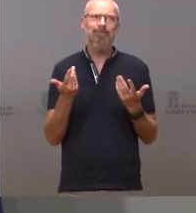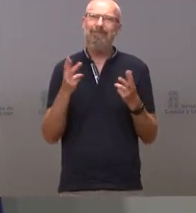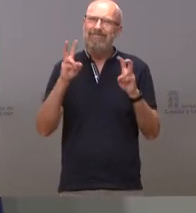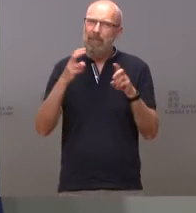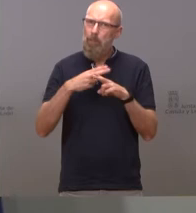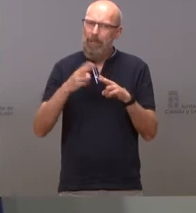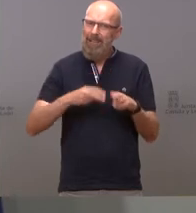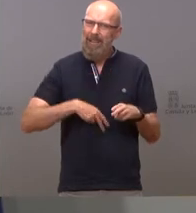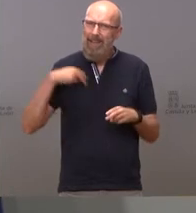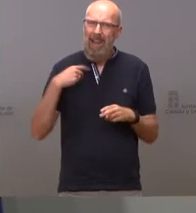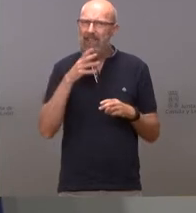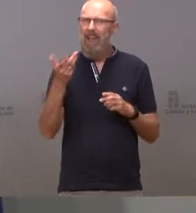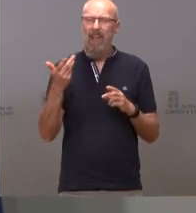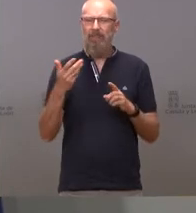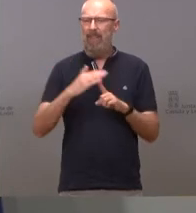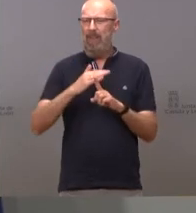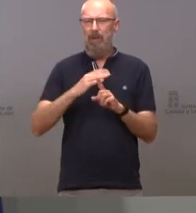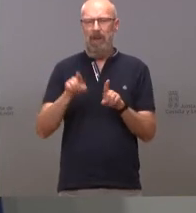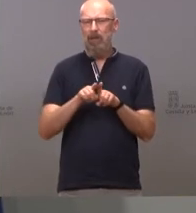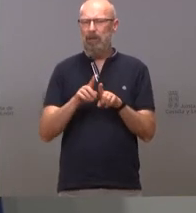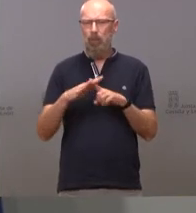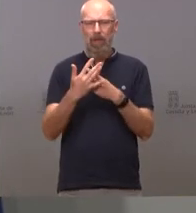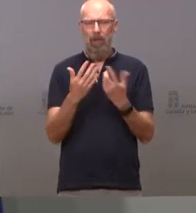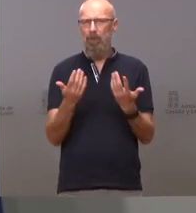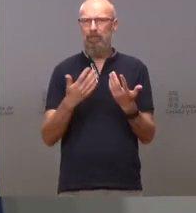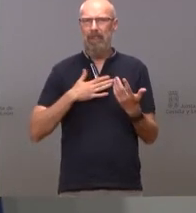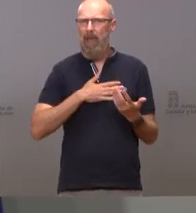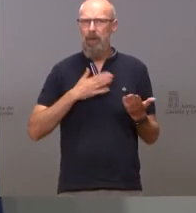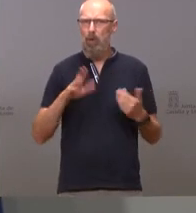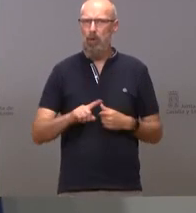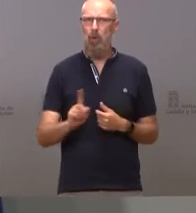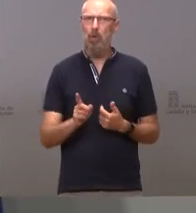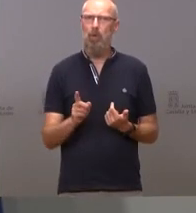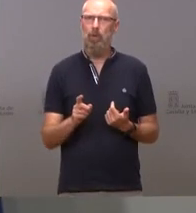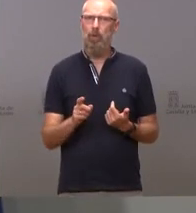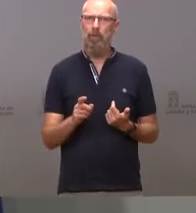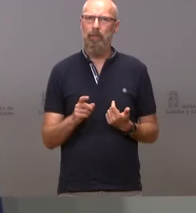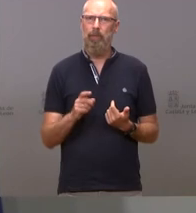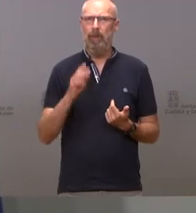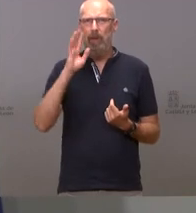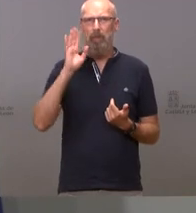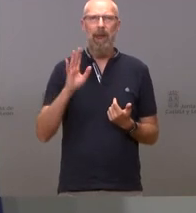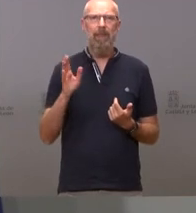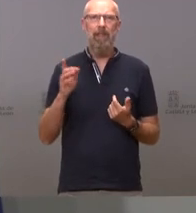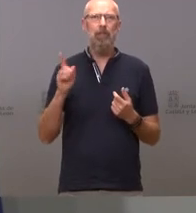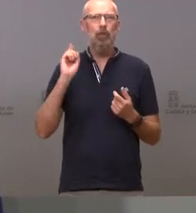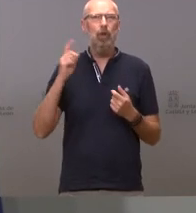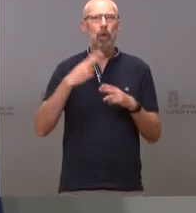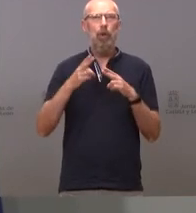muy desagradables es decir que no puede ser que toda nuestra política sea el linchamiento personal